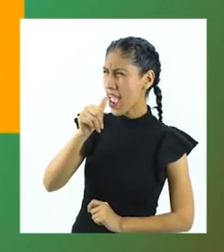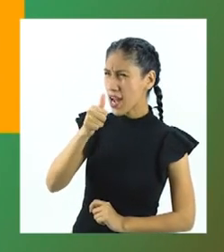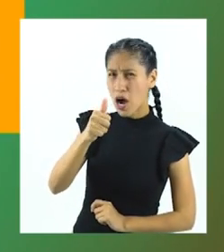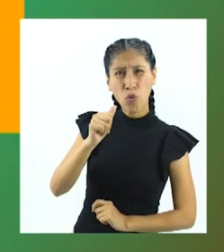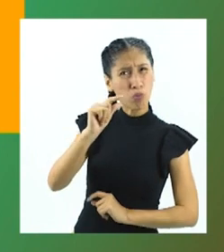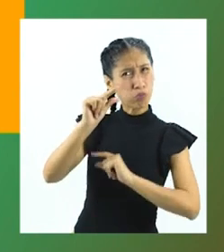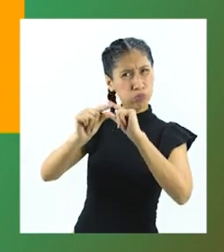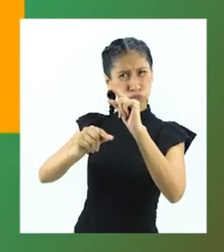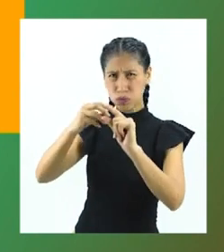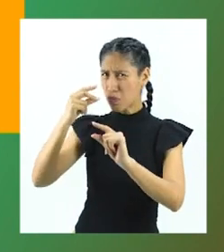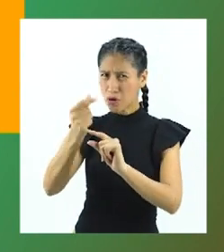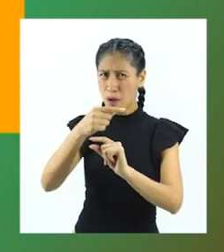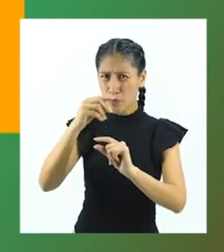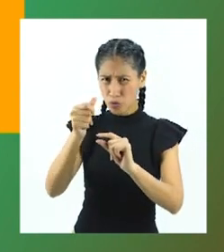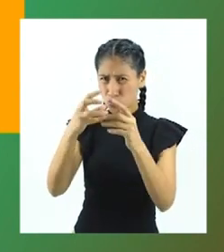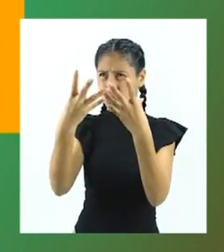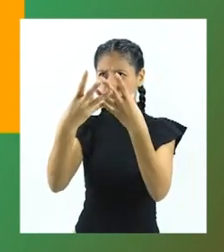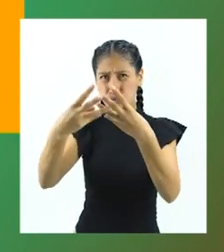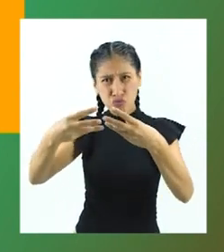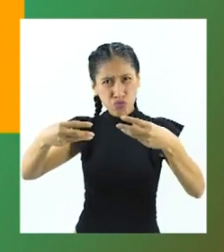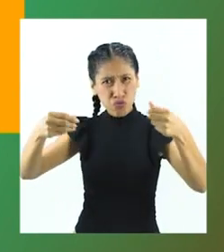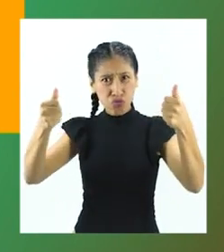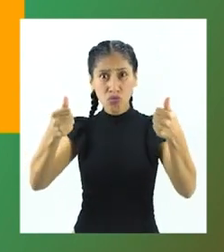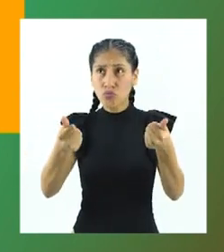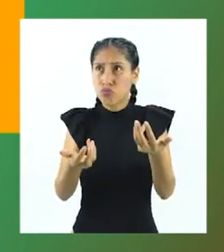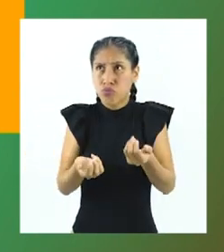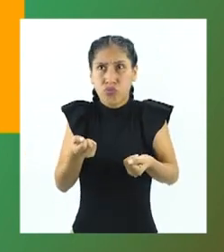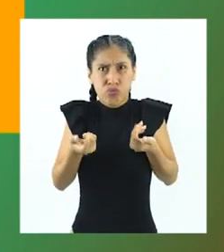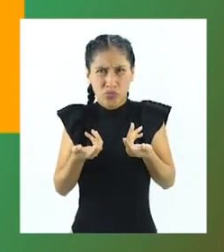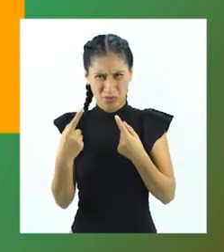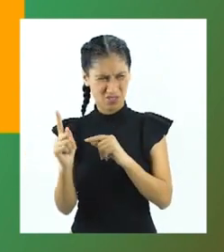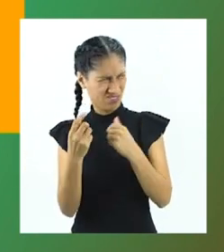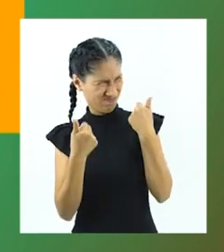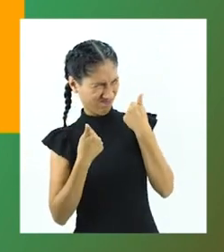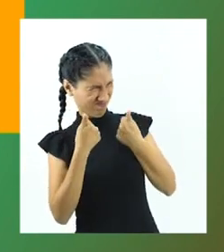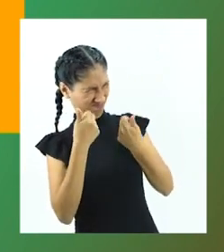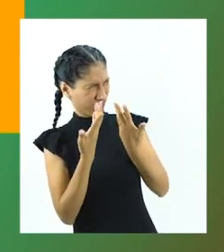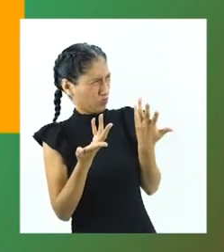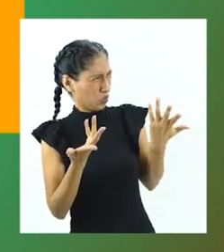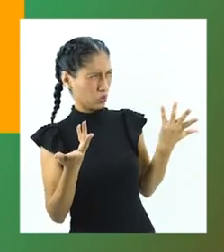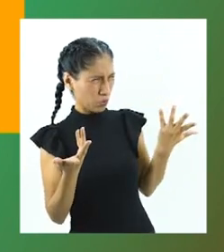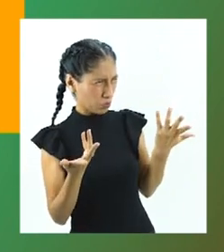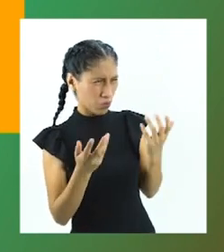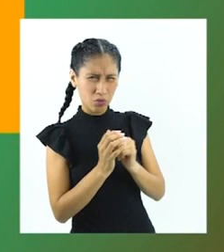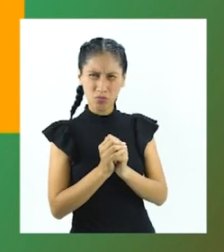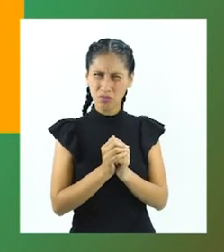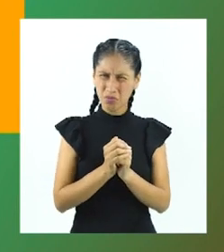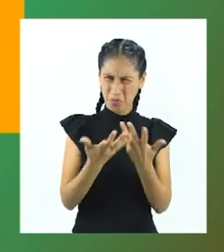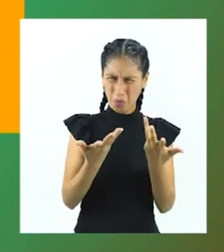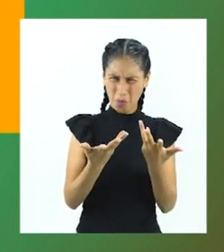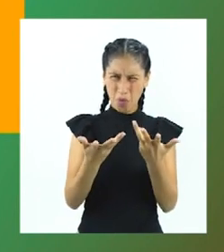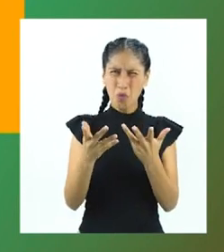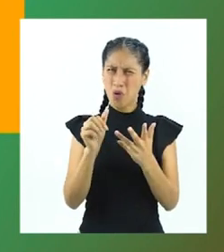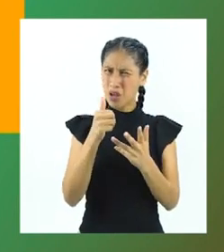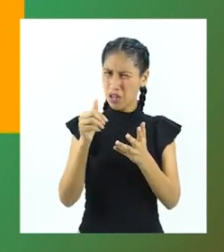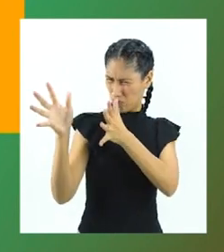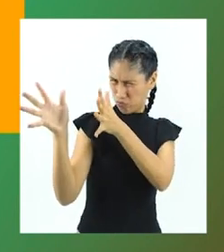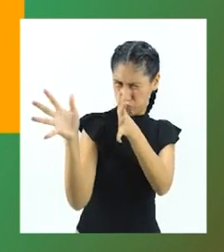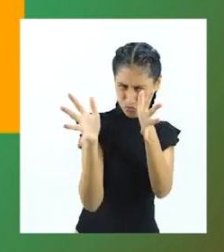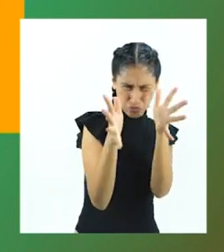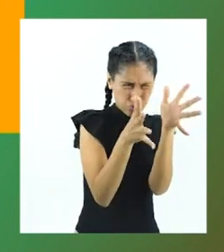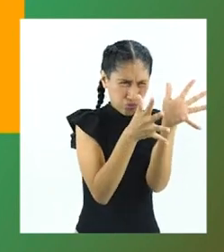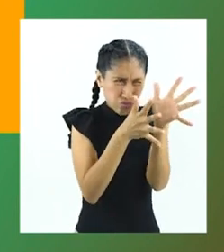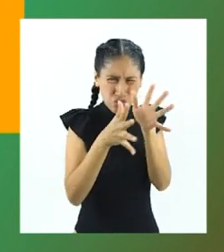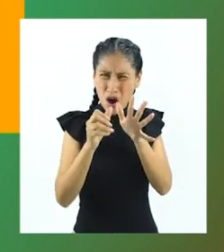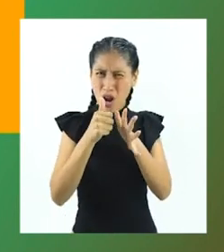rápidamente al aumentar la temperatura. Pero ella se ha quedado con la duda. ¿Sólo por causa de la temperatura